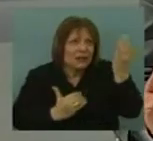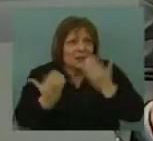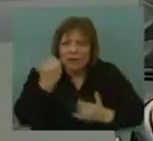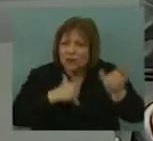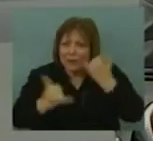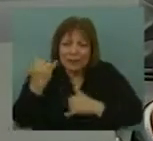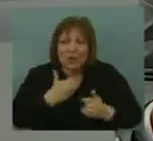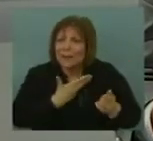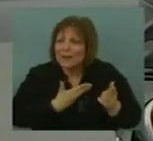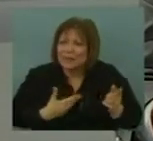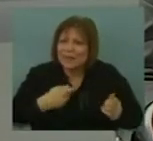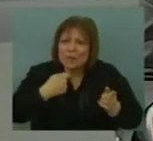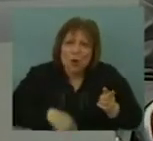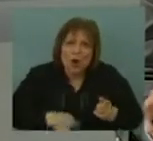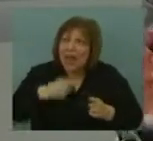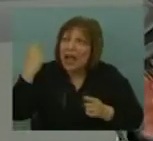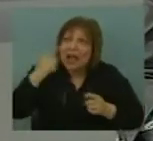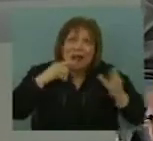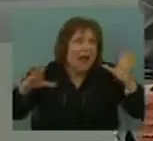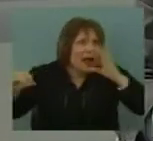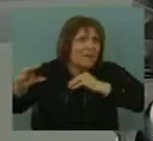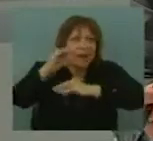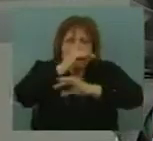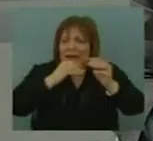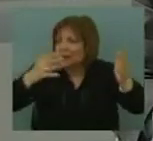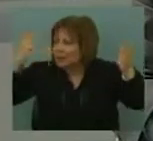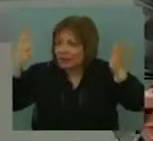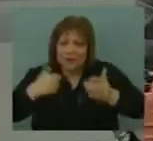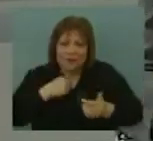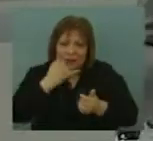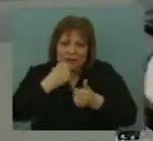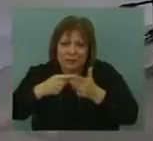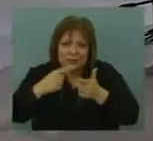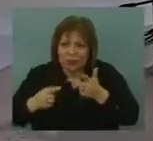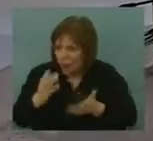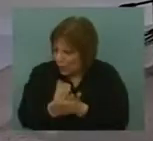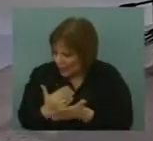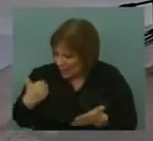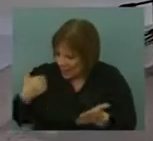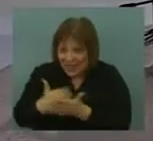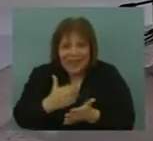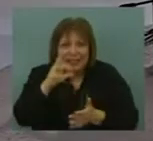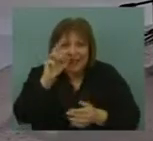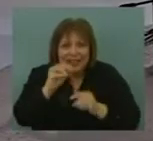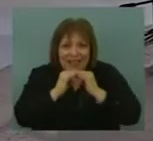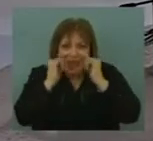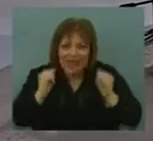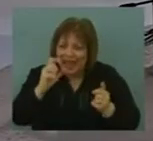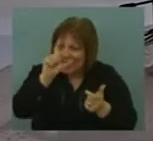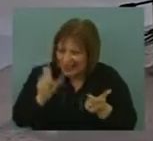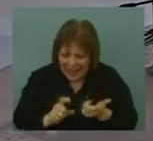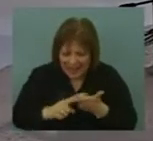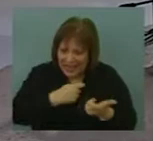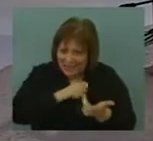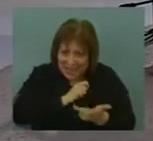del presidente Mujica, bueno, no sé, me podría contar ahora en estos últimos 30 días, Italia, España,